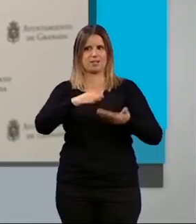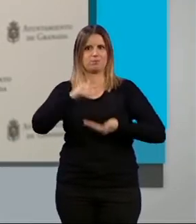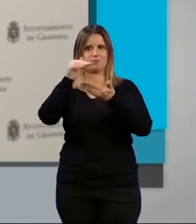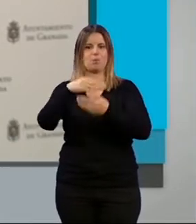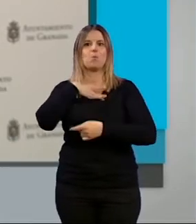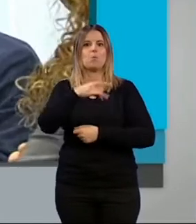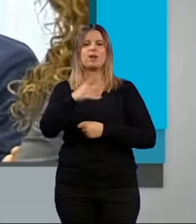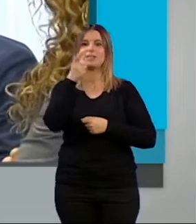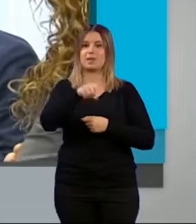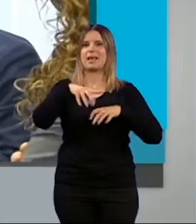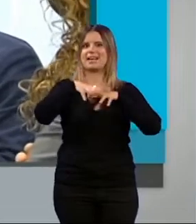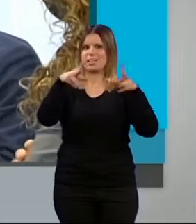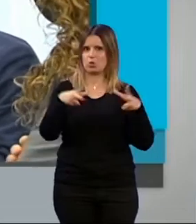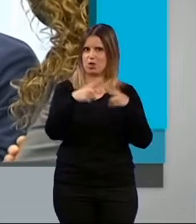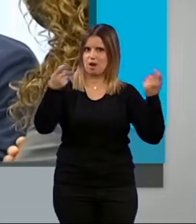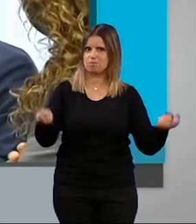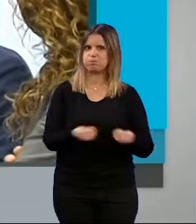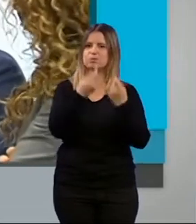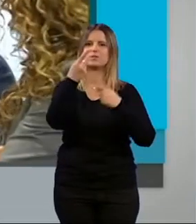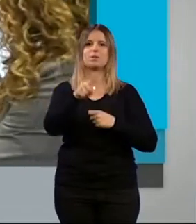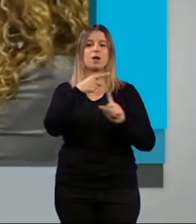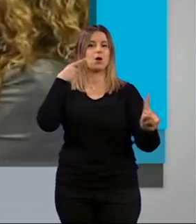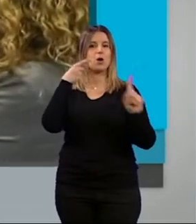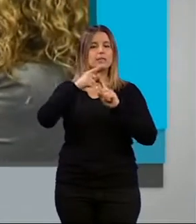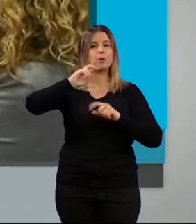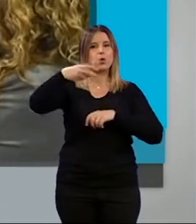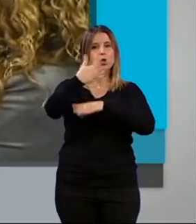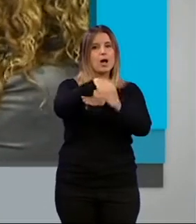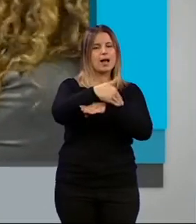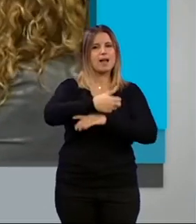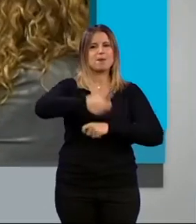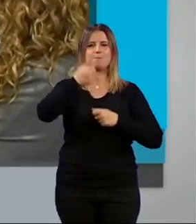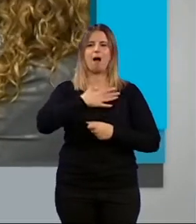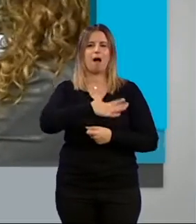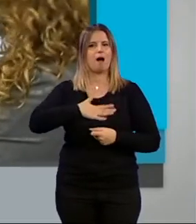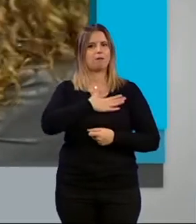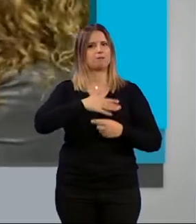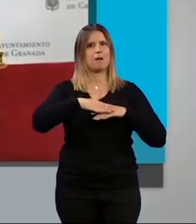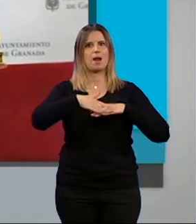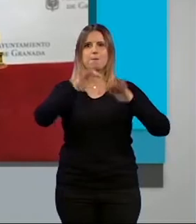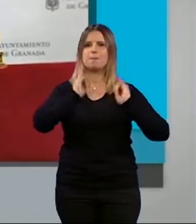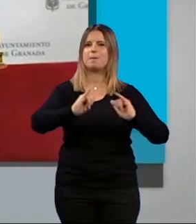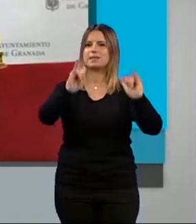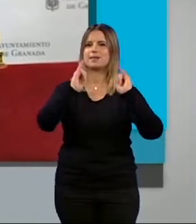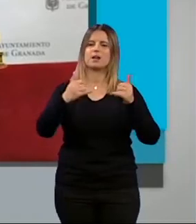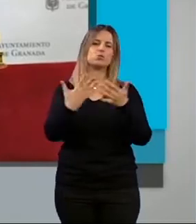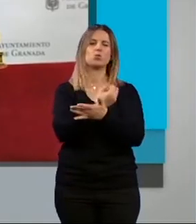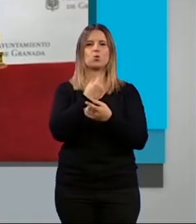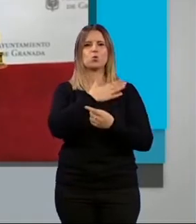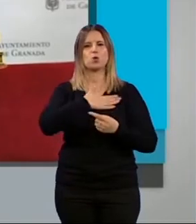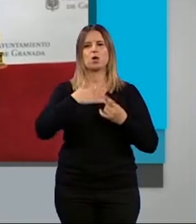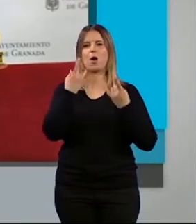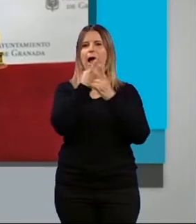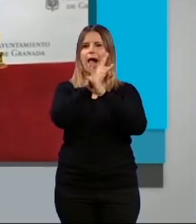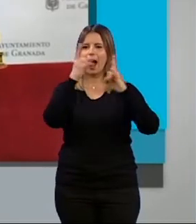por las redes sociales. Otro de los objetivos es que las calles sean mucho más agradables para pasear. Son toldos vegetales que se haga una prueba